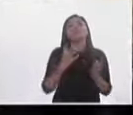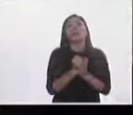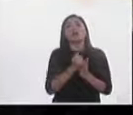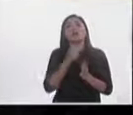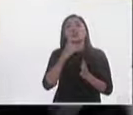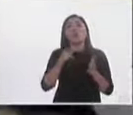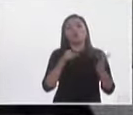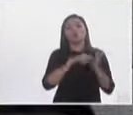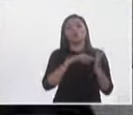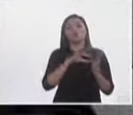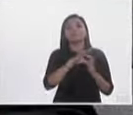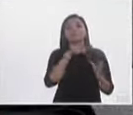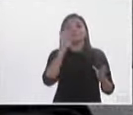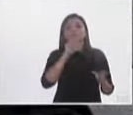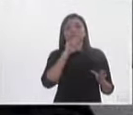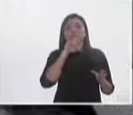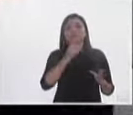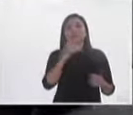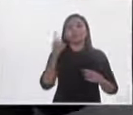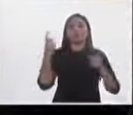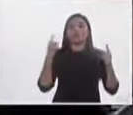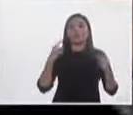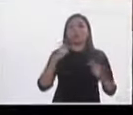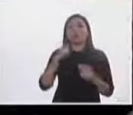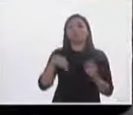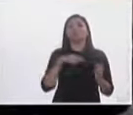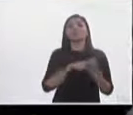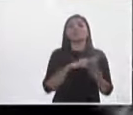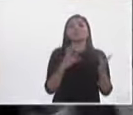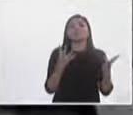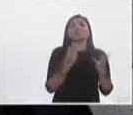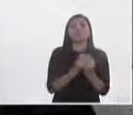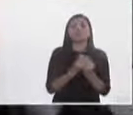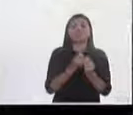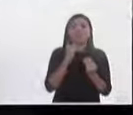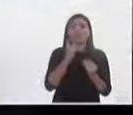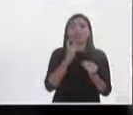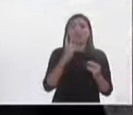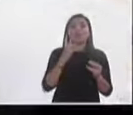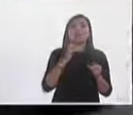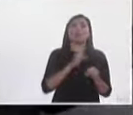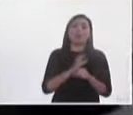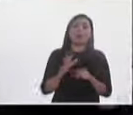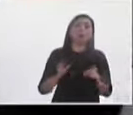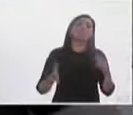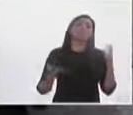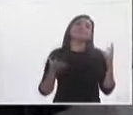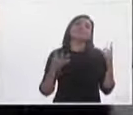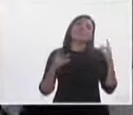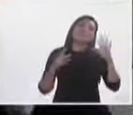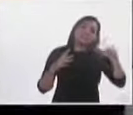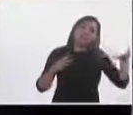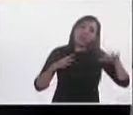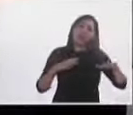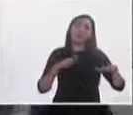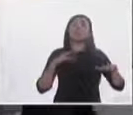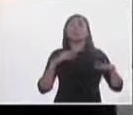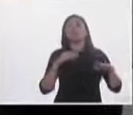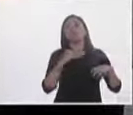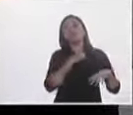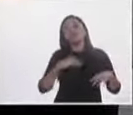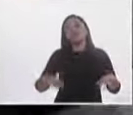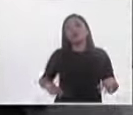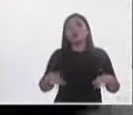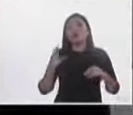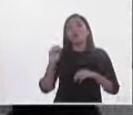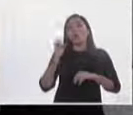el gran presupuesto que manejaban algunos partidos políticos en espacios geográficos determinados, llámese distrito, municipio o estado. Entonces,